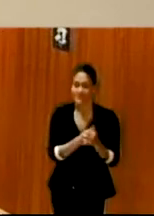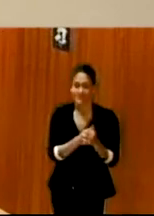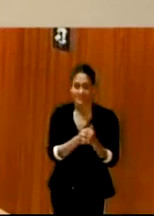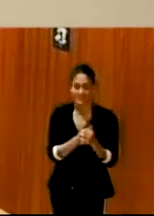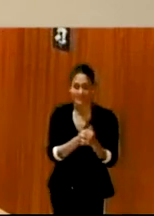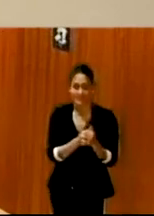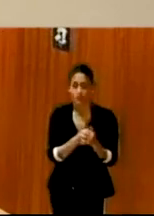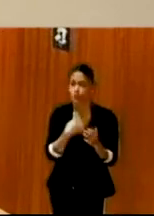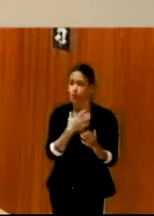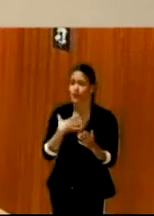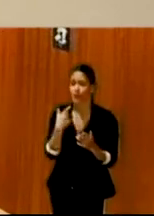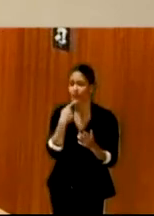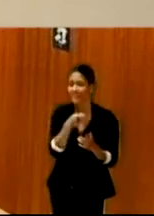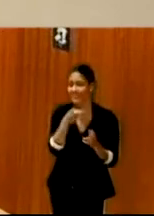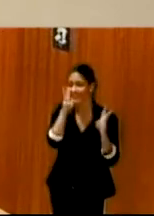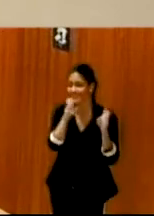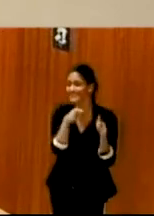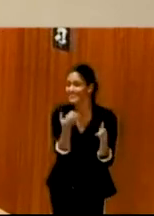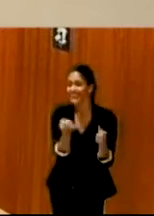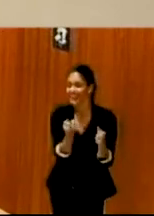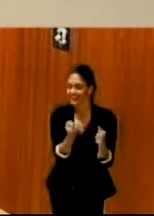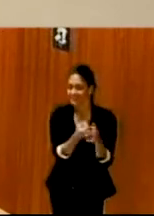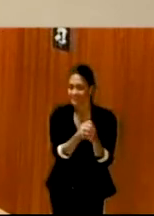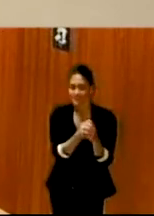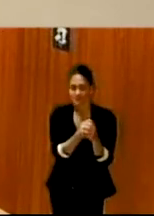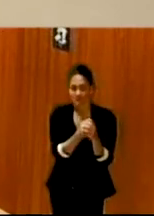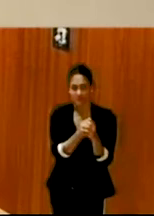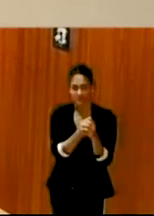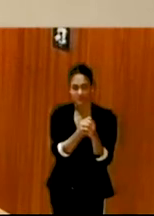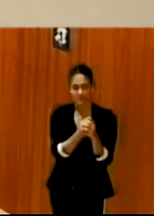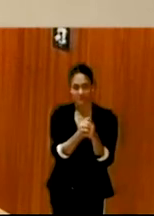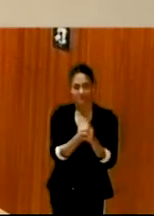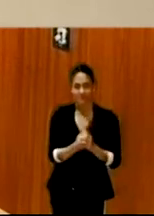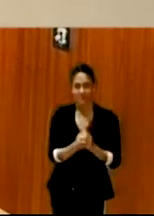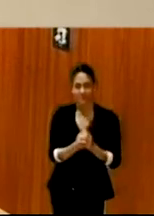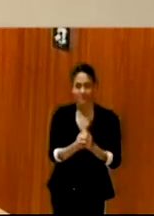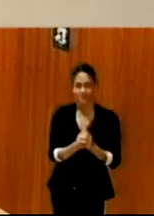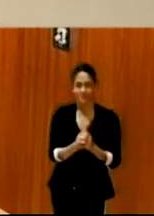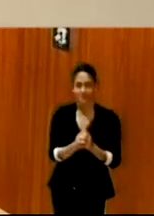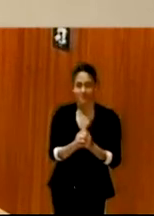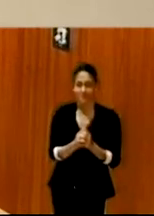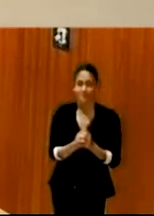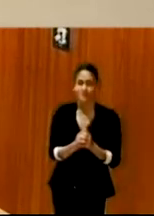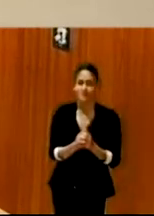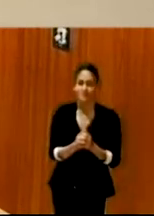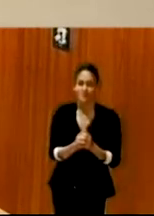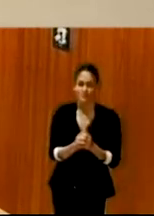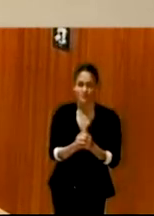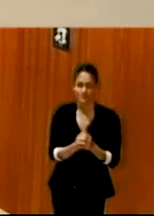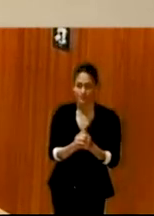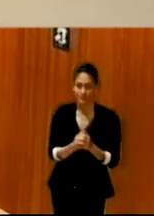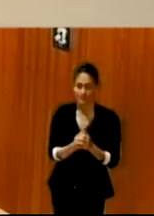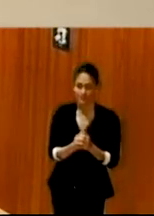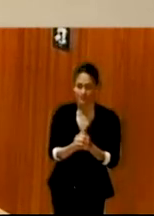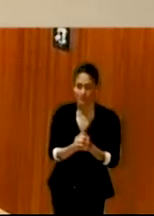¿Qué quiero decir con esto? Pues que ya tenemos que pasar un poco de este